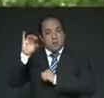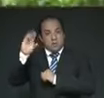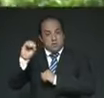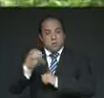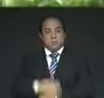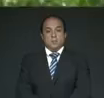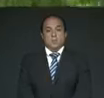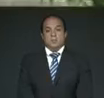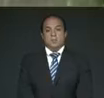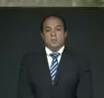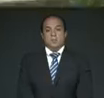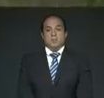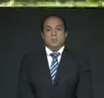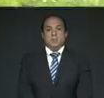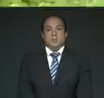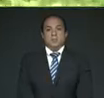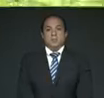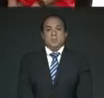Linares.